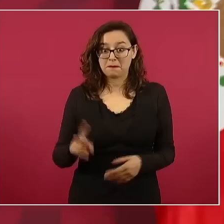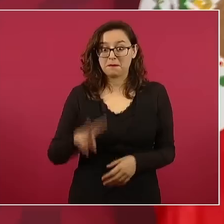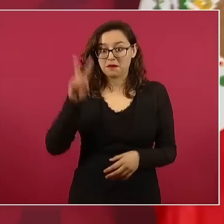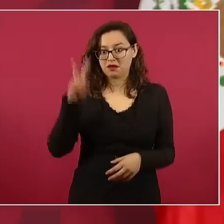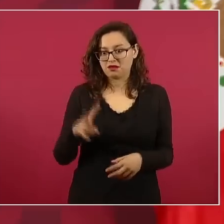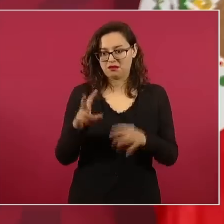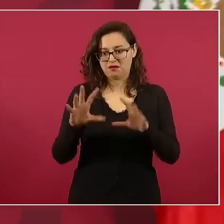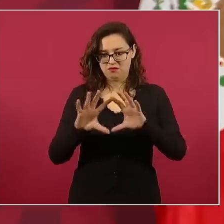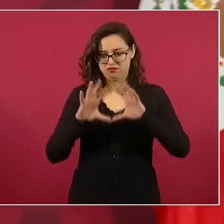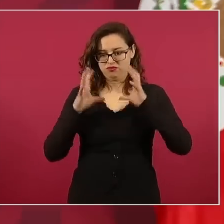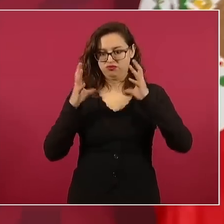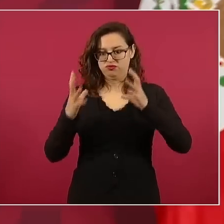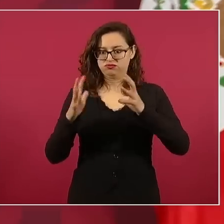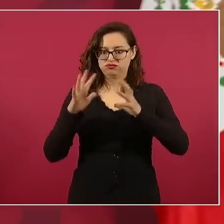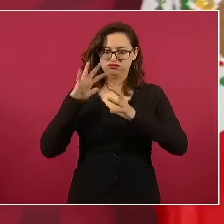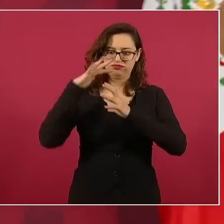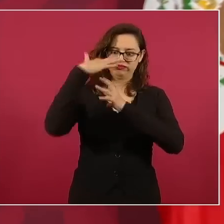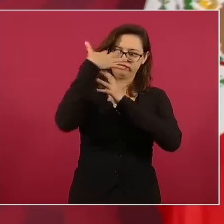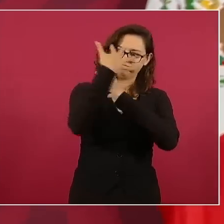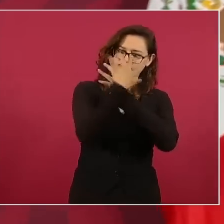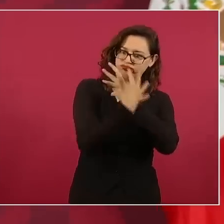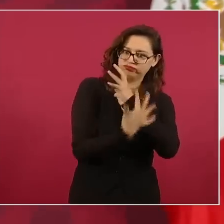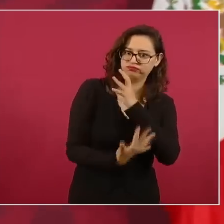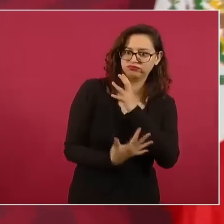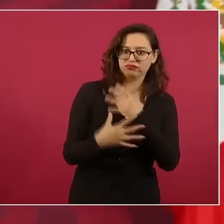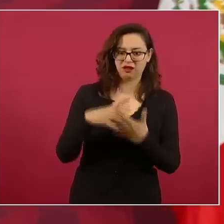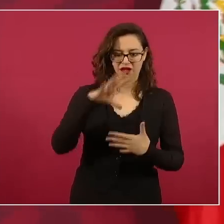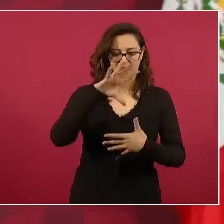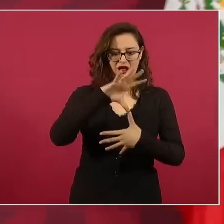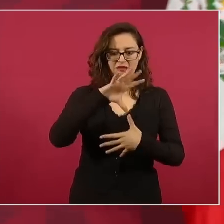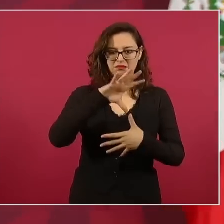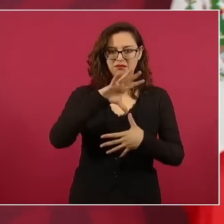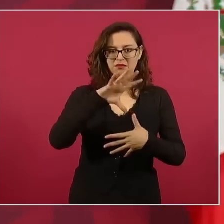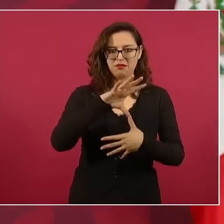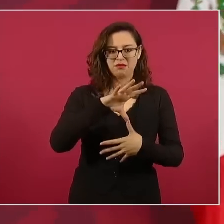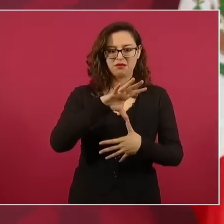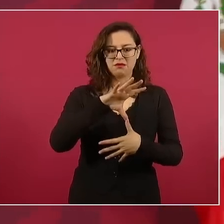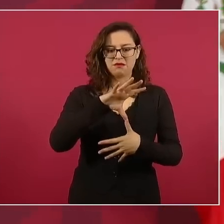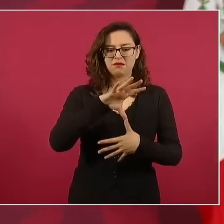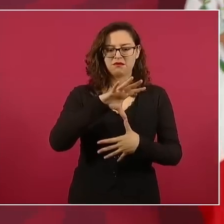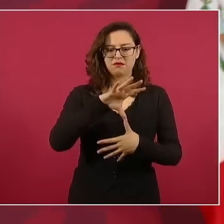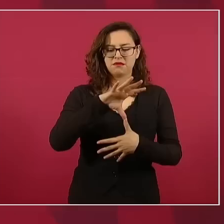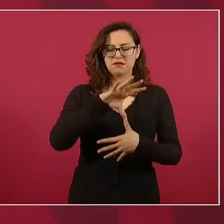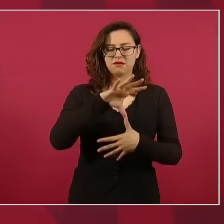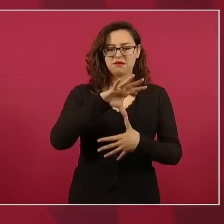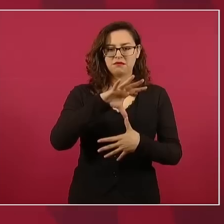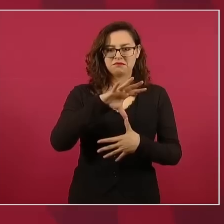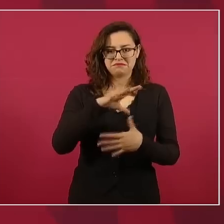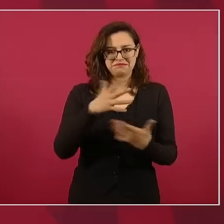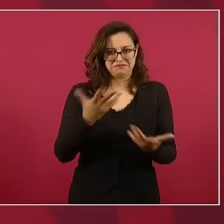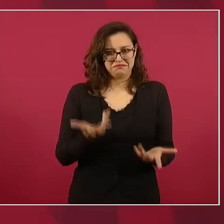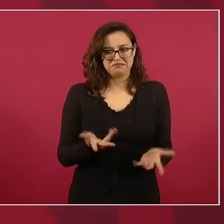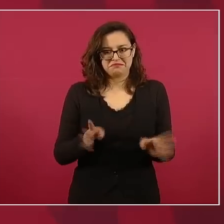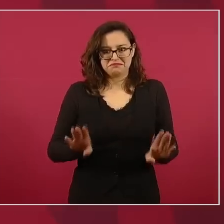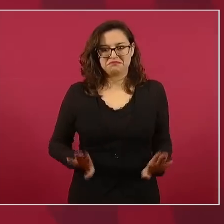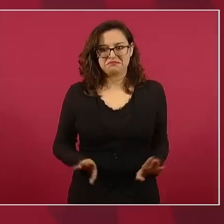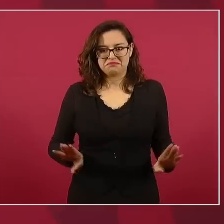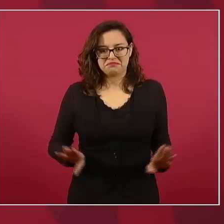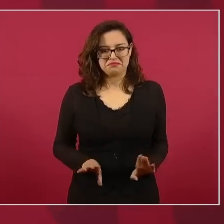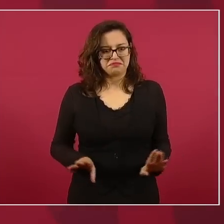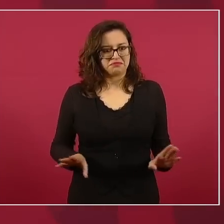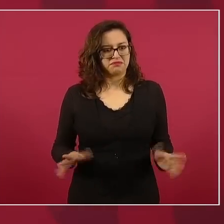con una gran potencialidad en lo